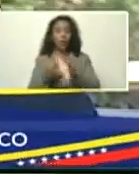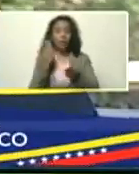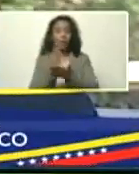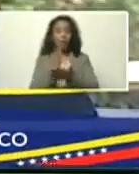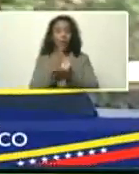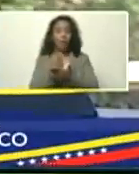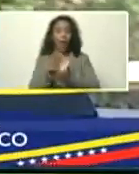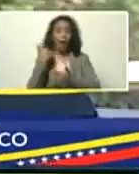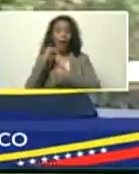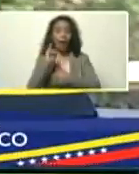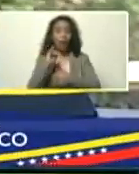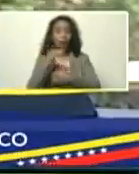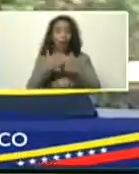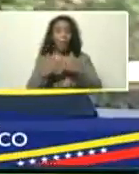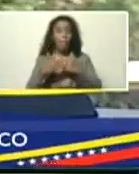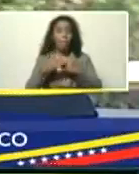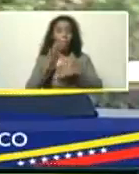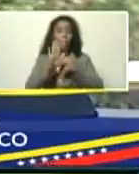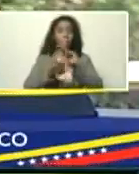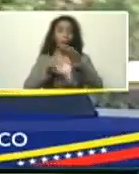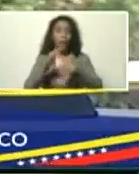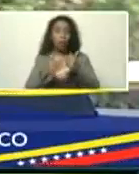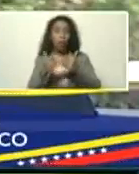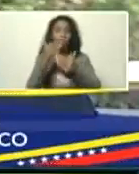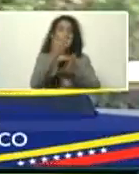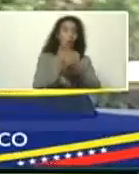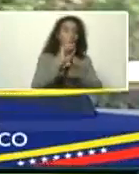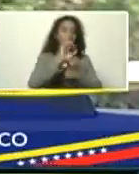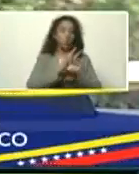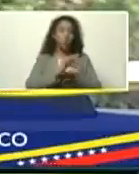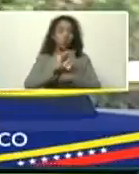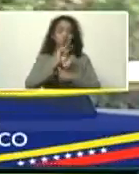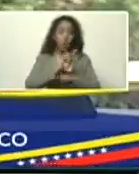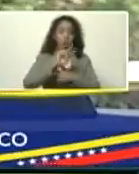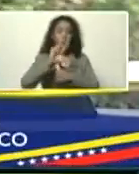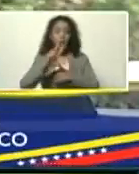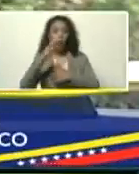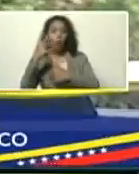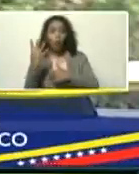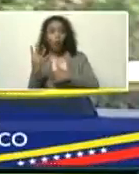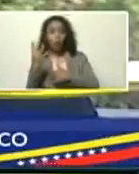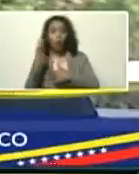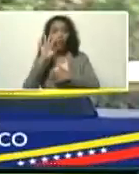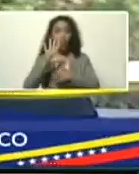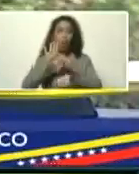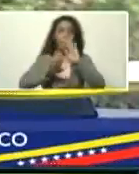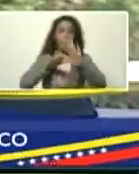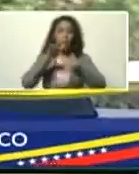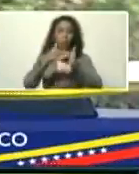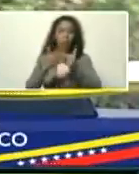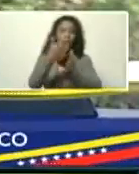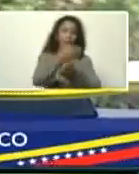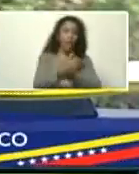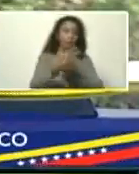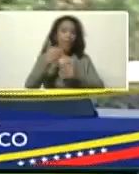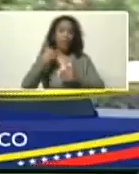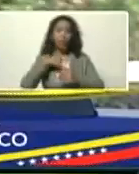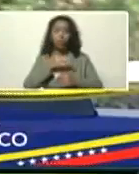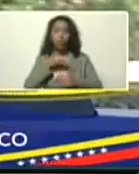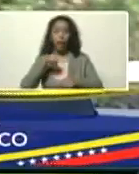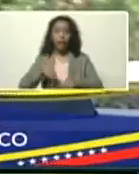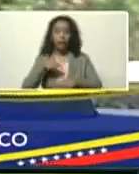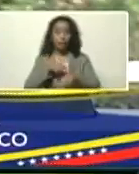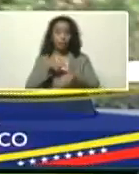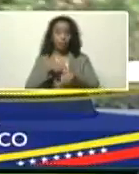tengamos, un paso adelante, dos, tres, cuatro, cinco, pasos adelante, cuando, tuvimos, este periodo, de